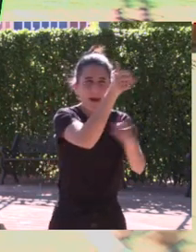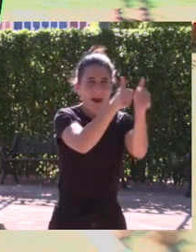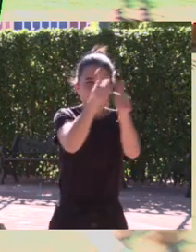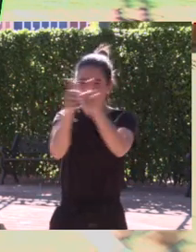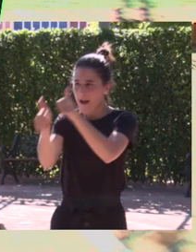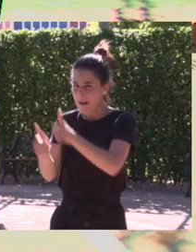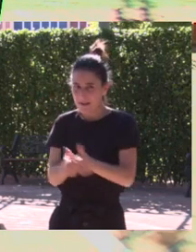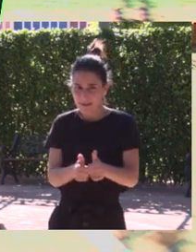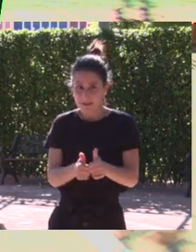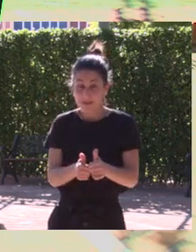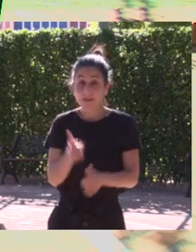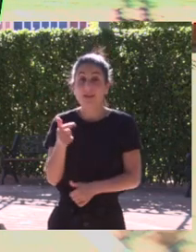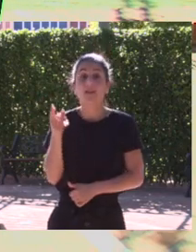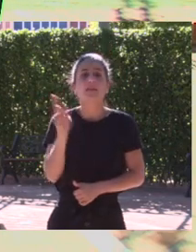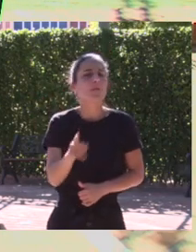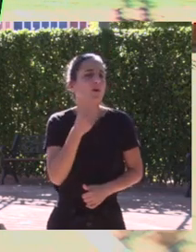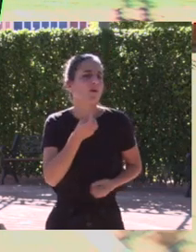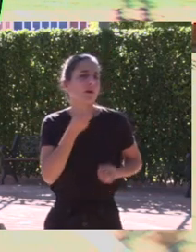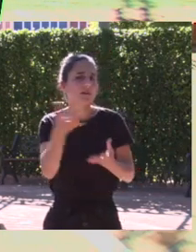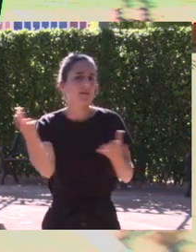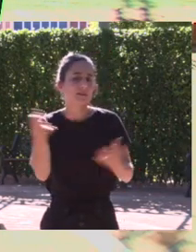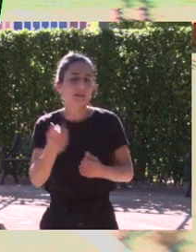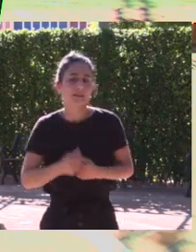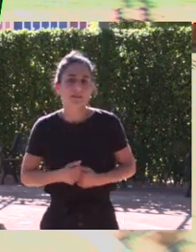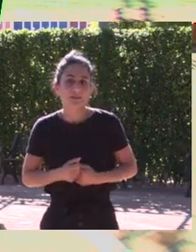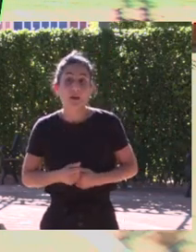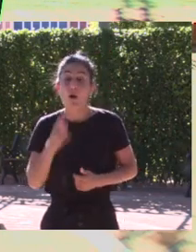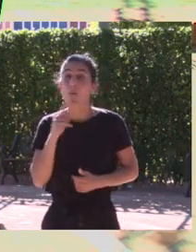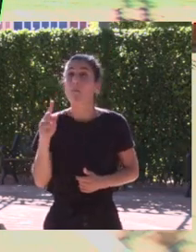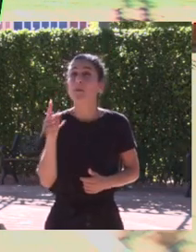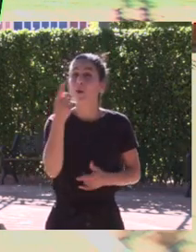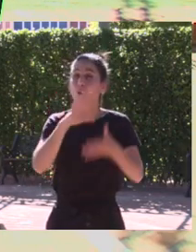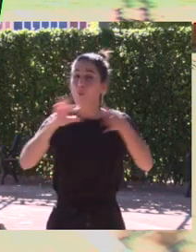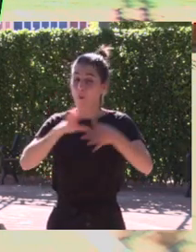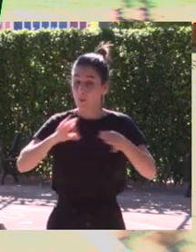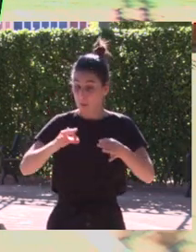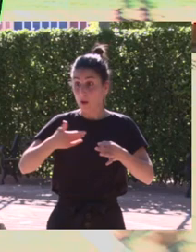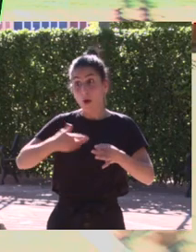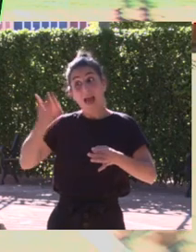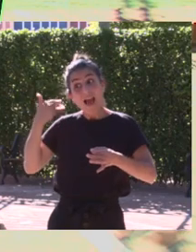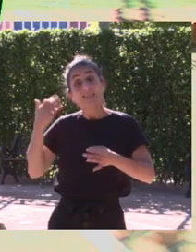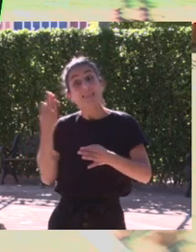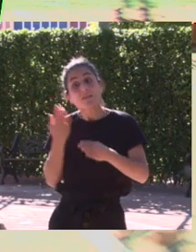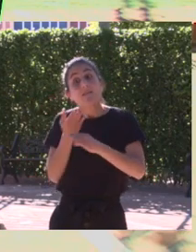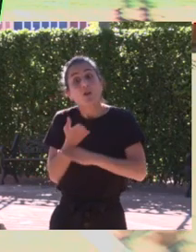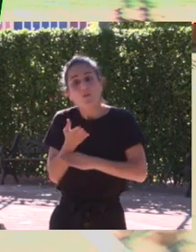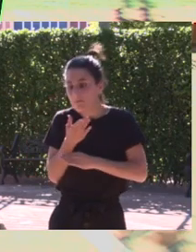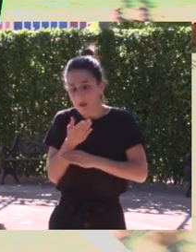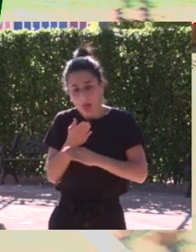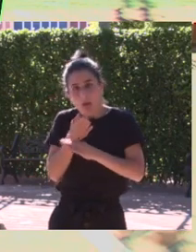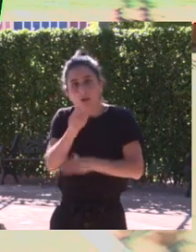poder participar. Y también os voy a contar que los primeros Juegos Olímpicos a los que yo tenía que haber ido